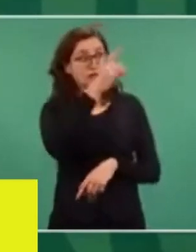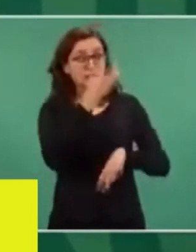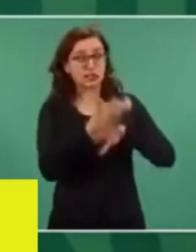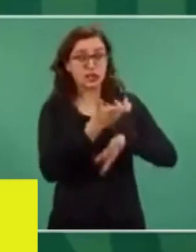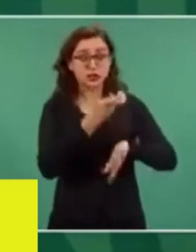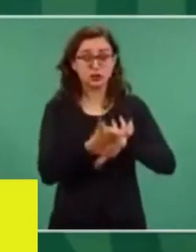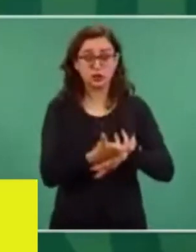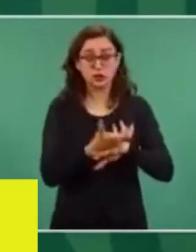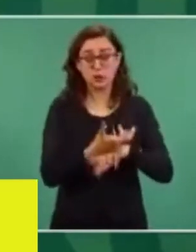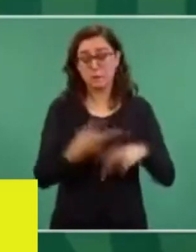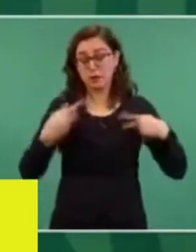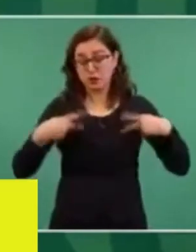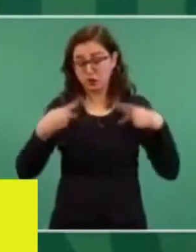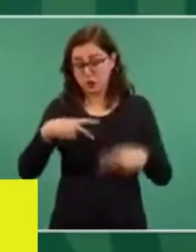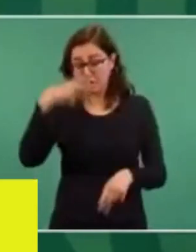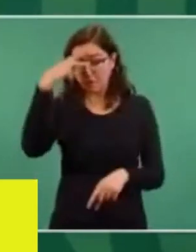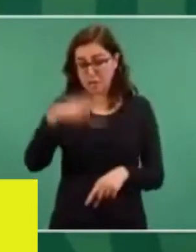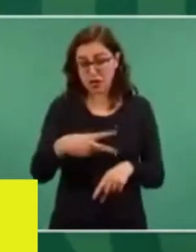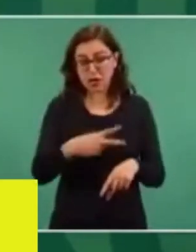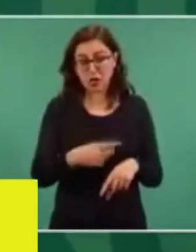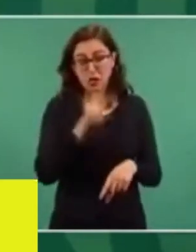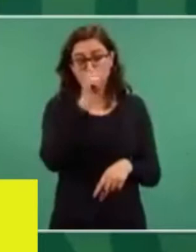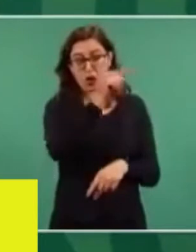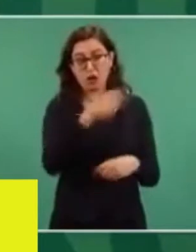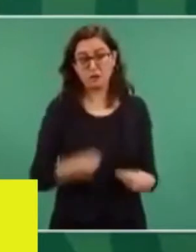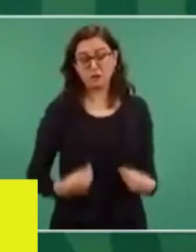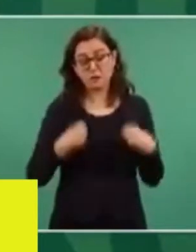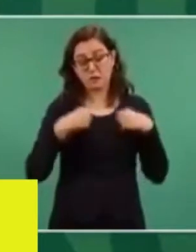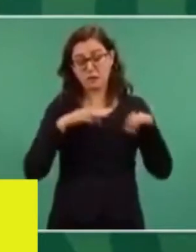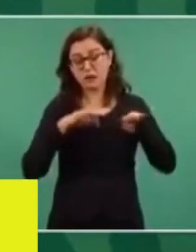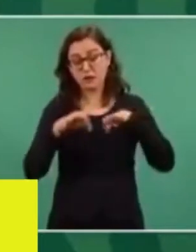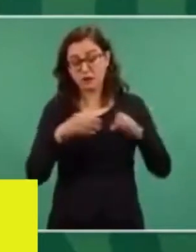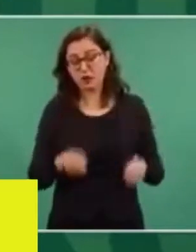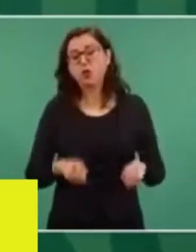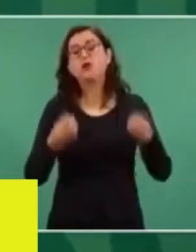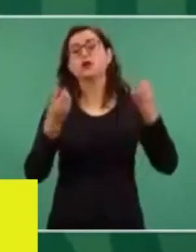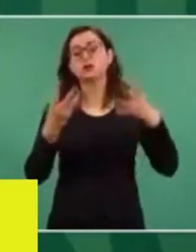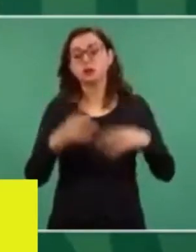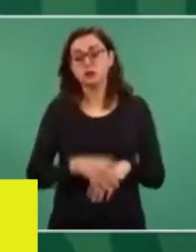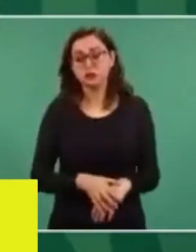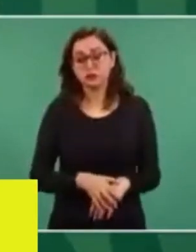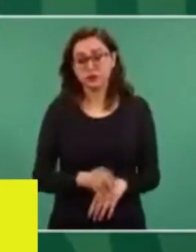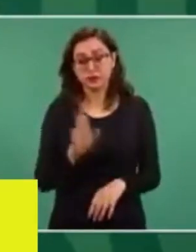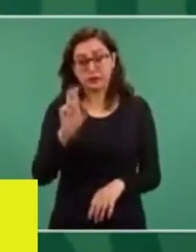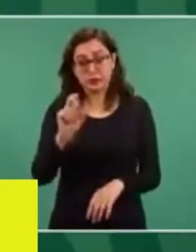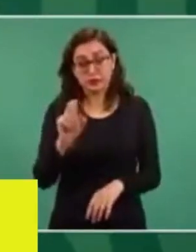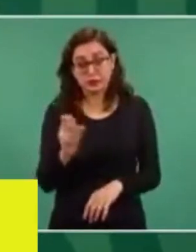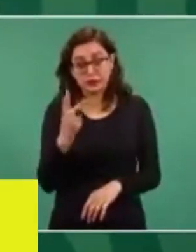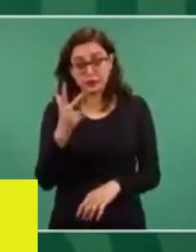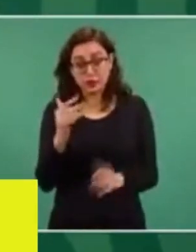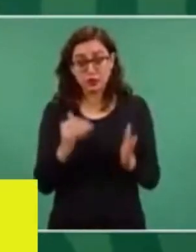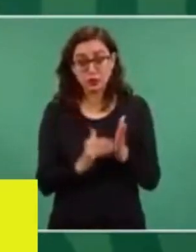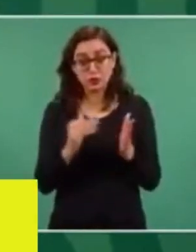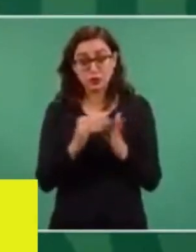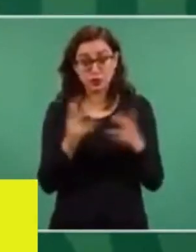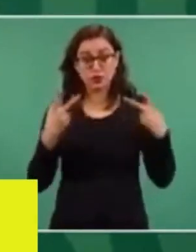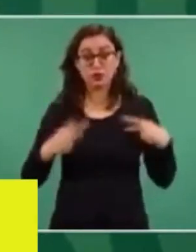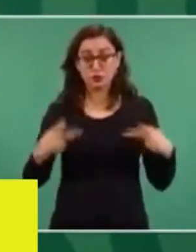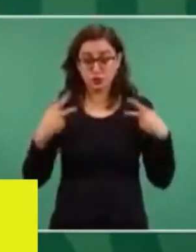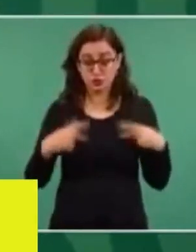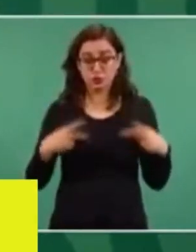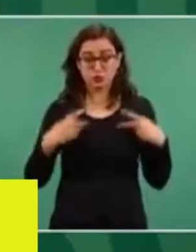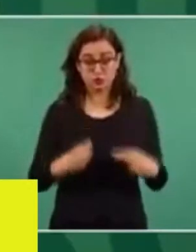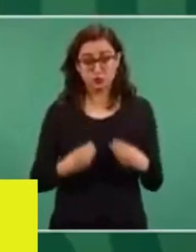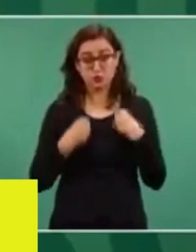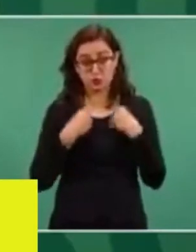millones de mexicanos. De modo que es muy importante el acto del día de